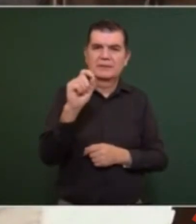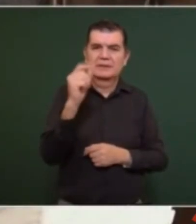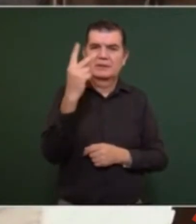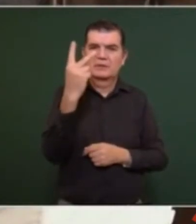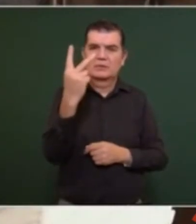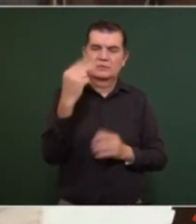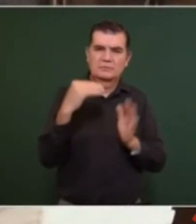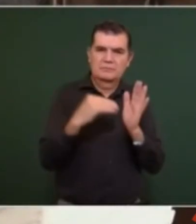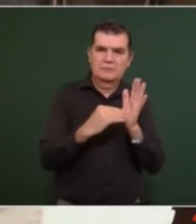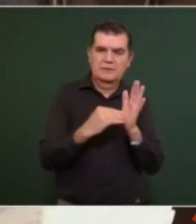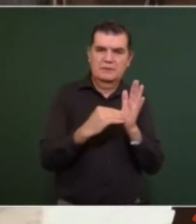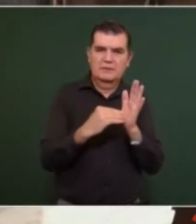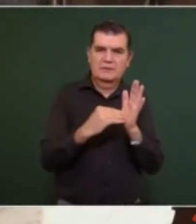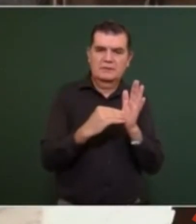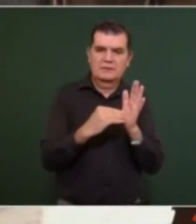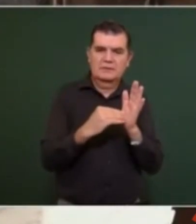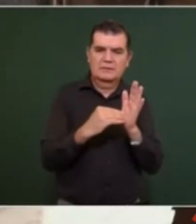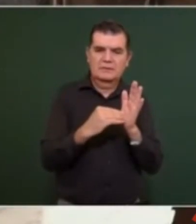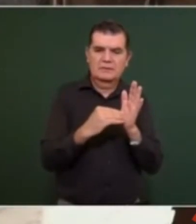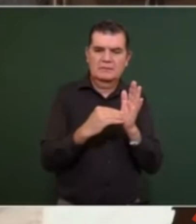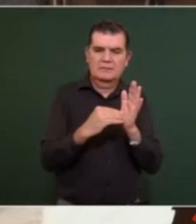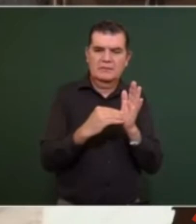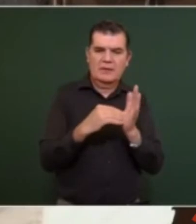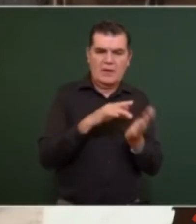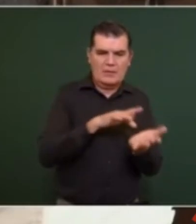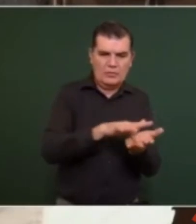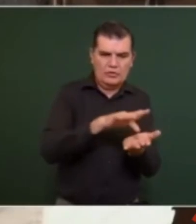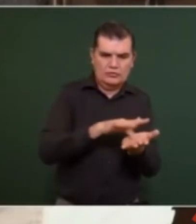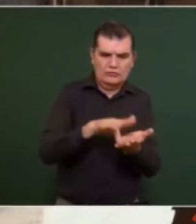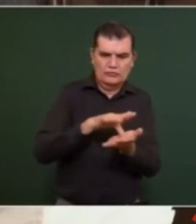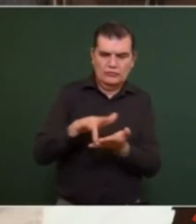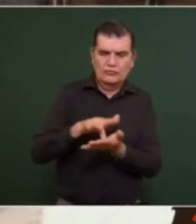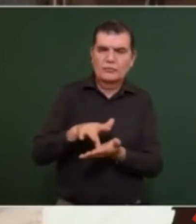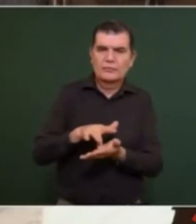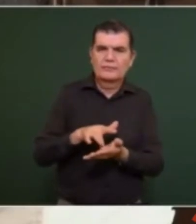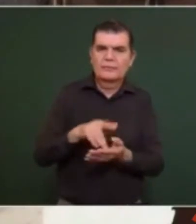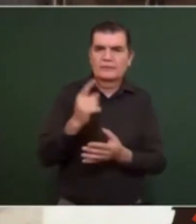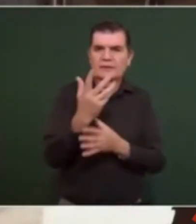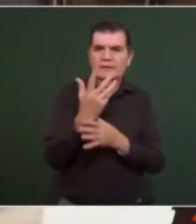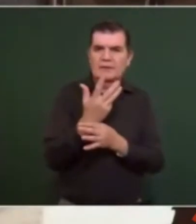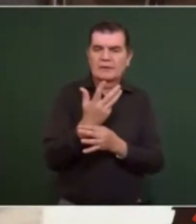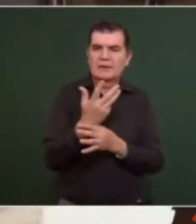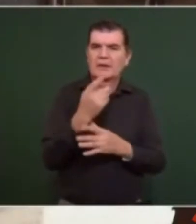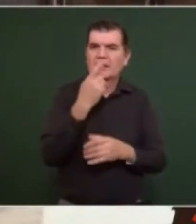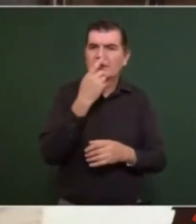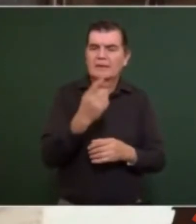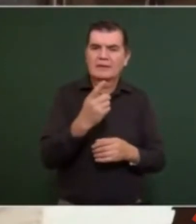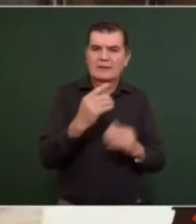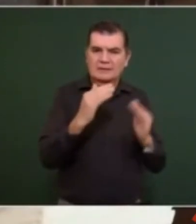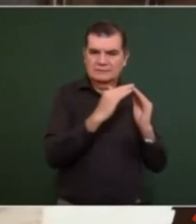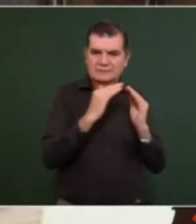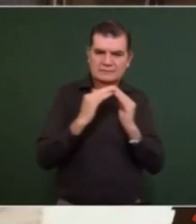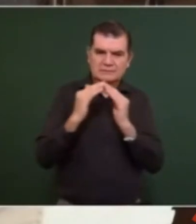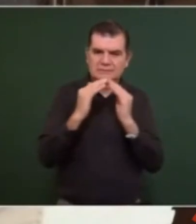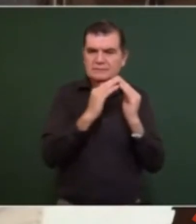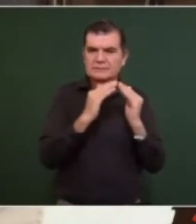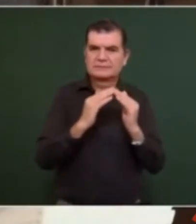mil apoyos. pero hablaba hablaba de vivienda